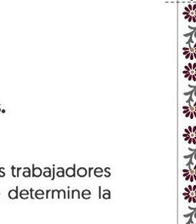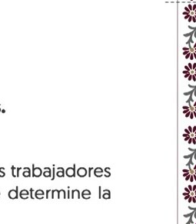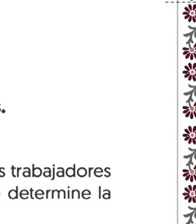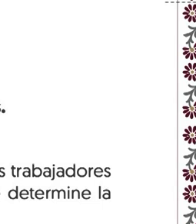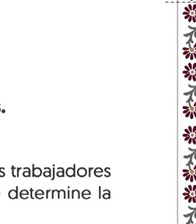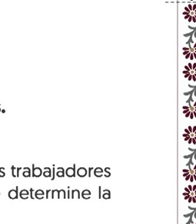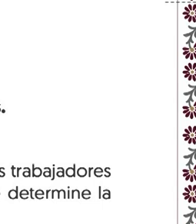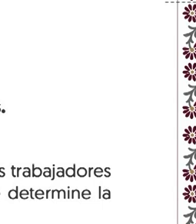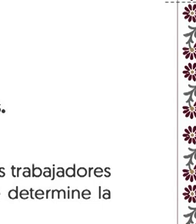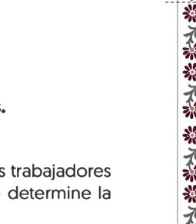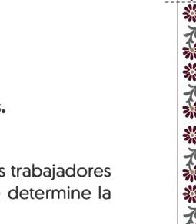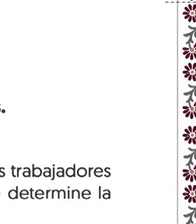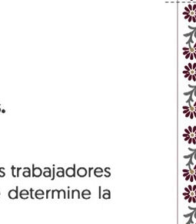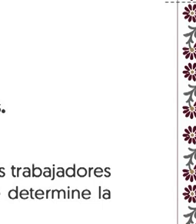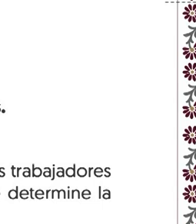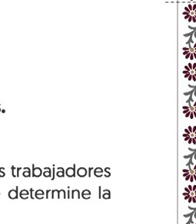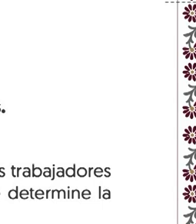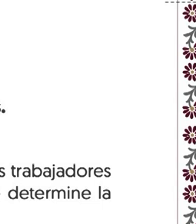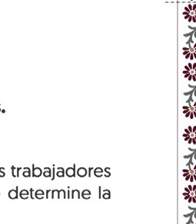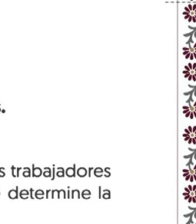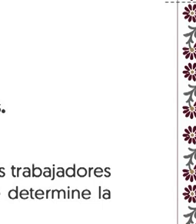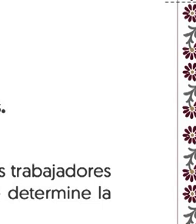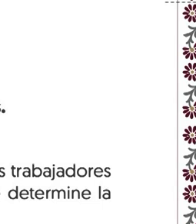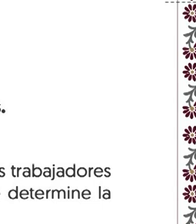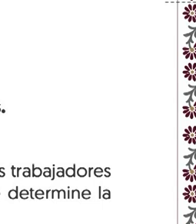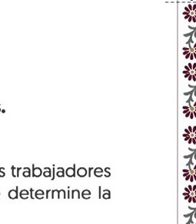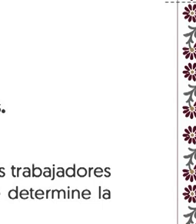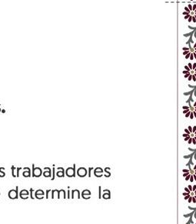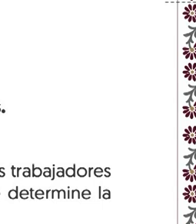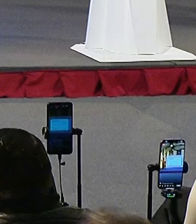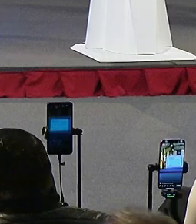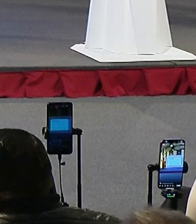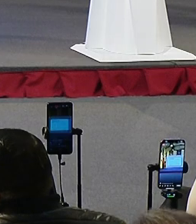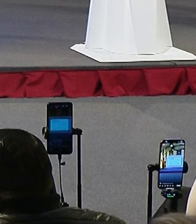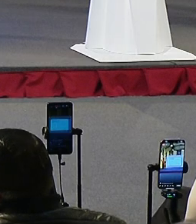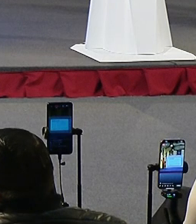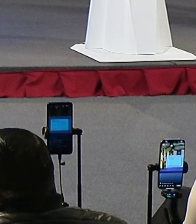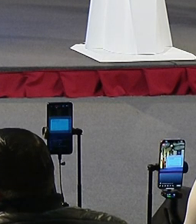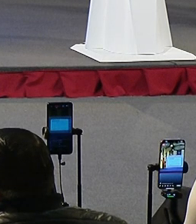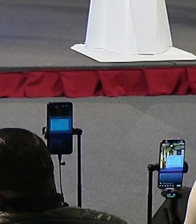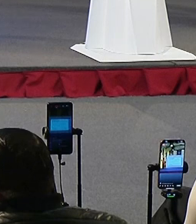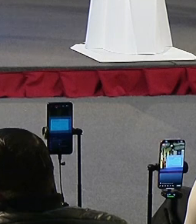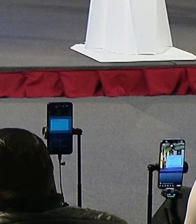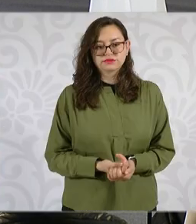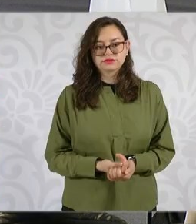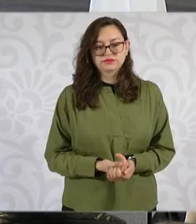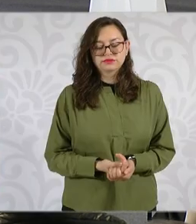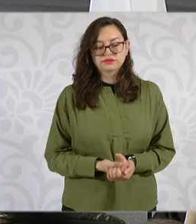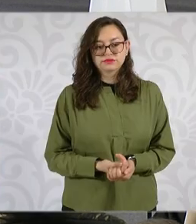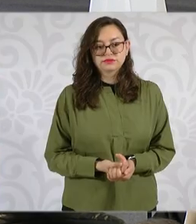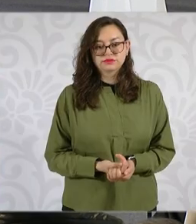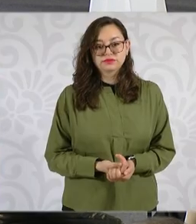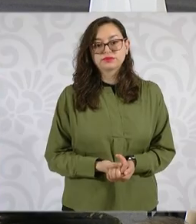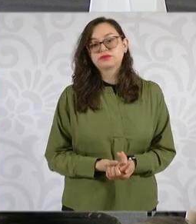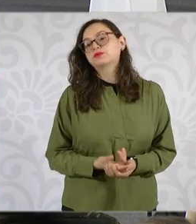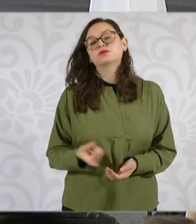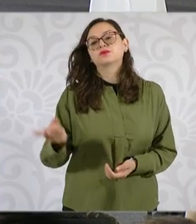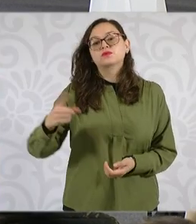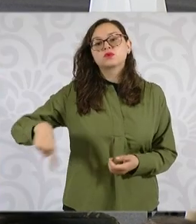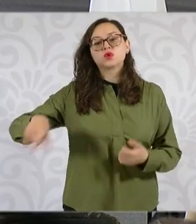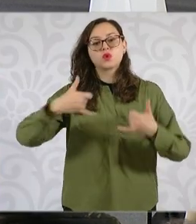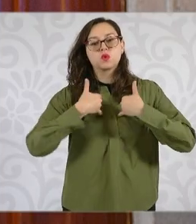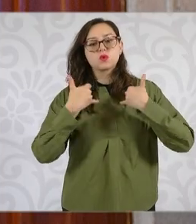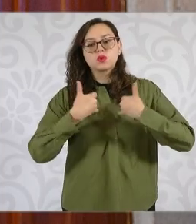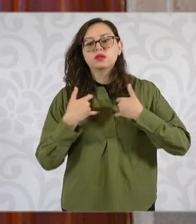años más. Una renta asequible que no rebase el 30 por ciento de las y los jóvenes trabajadores. Y para